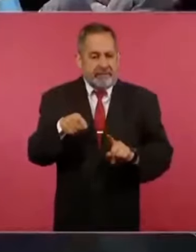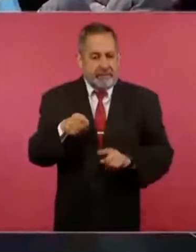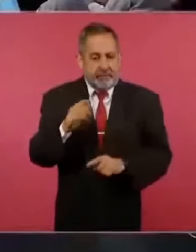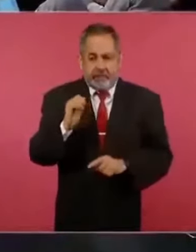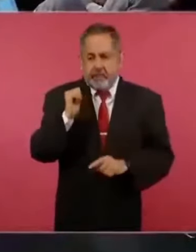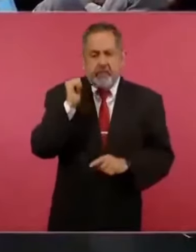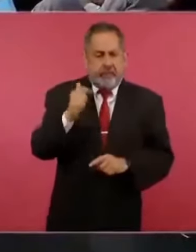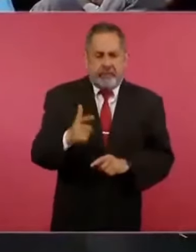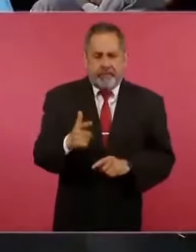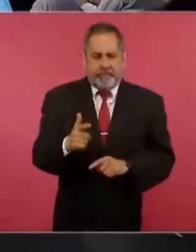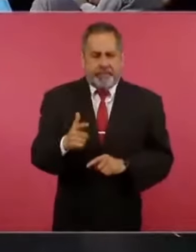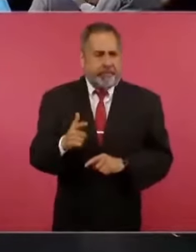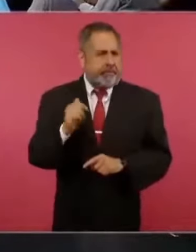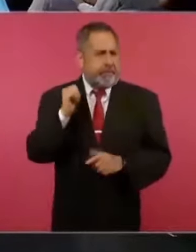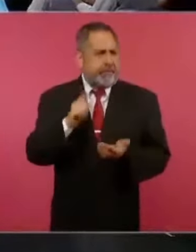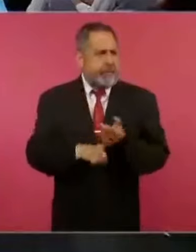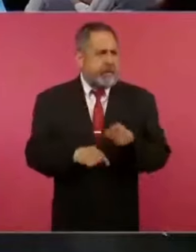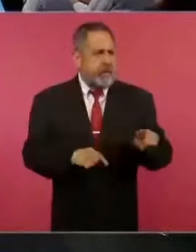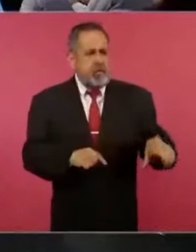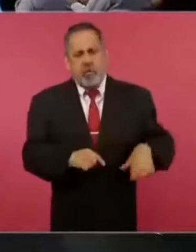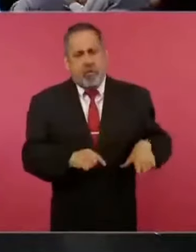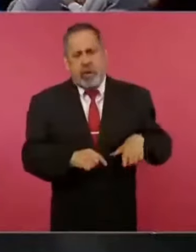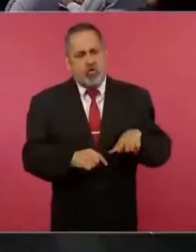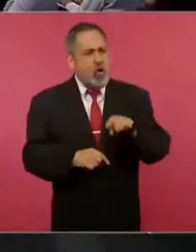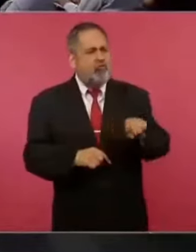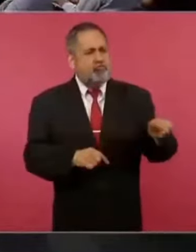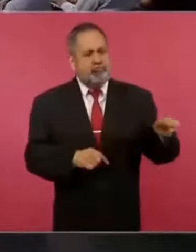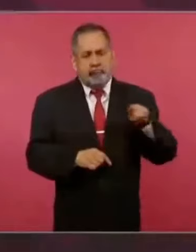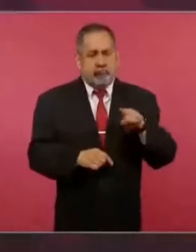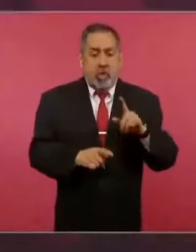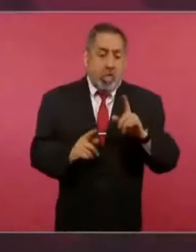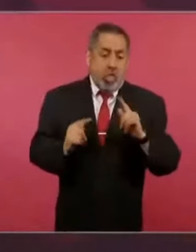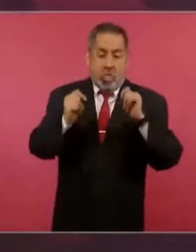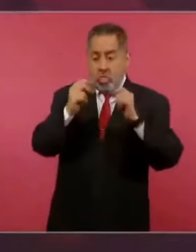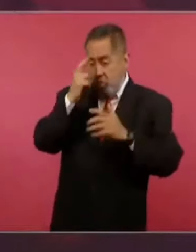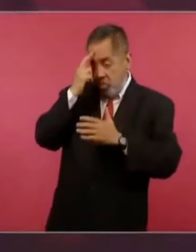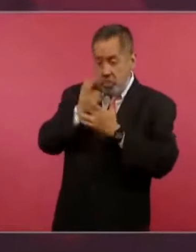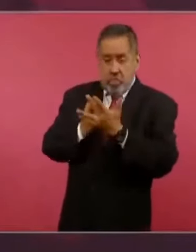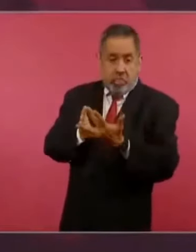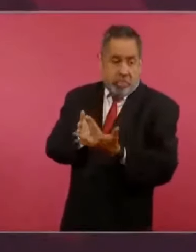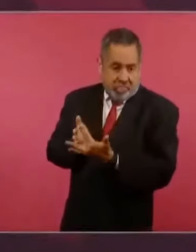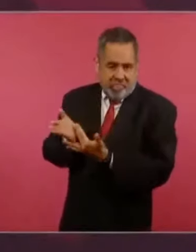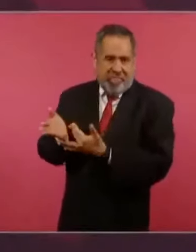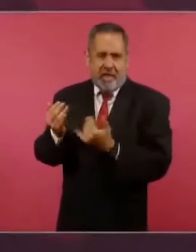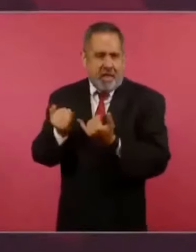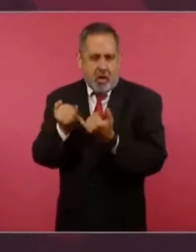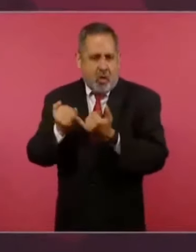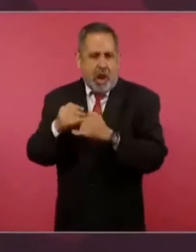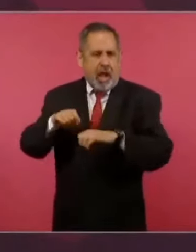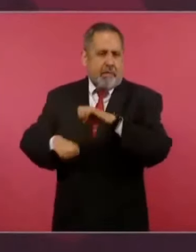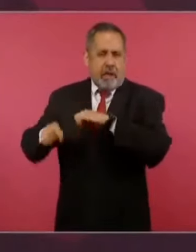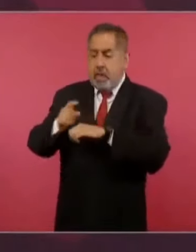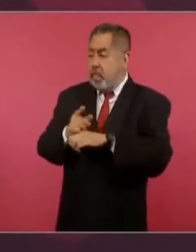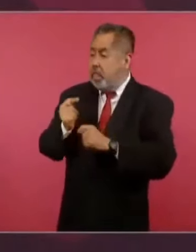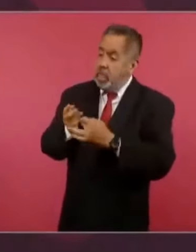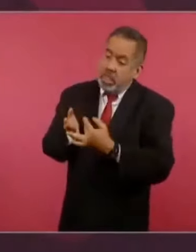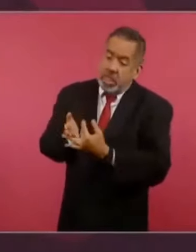gobierno gobierno que viole la soberanía de un país,